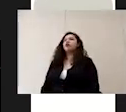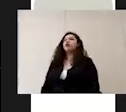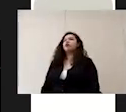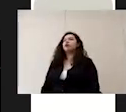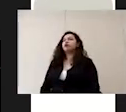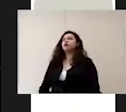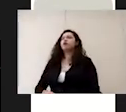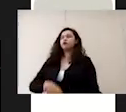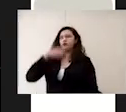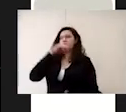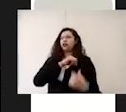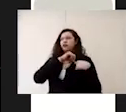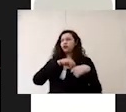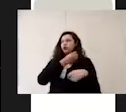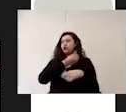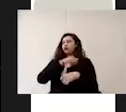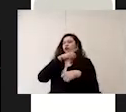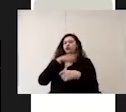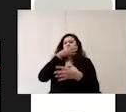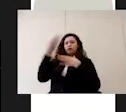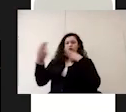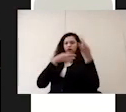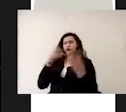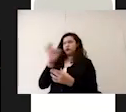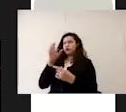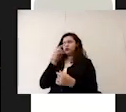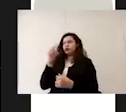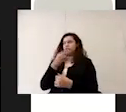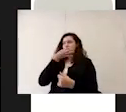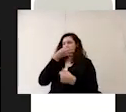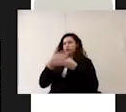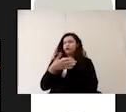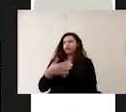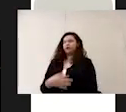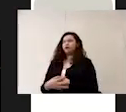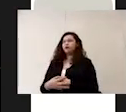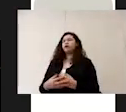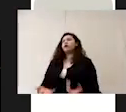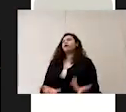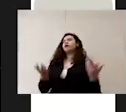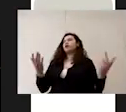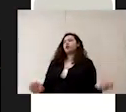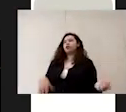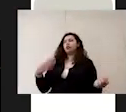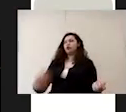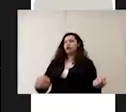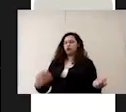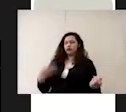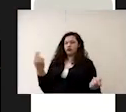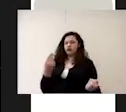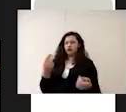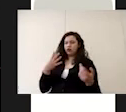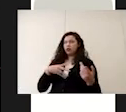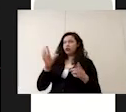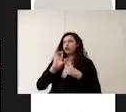con las autoridades sanitarias en caso de ser necesario entonces por lo tanto se recomienda que exista un